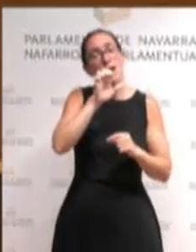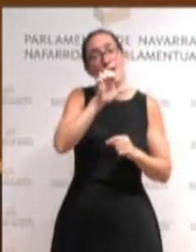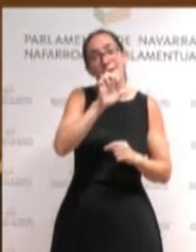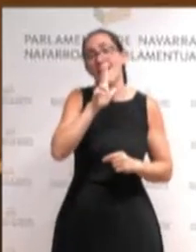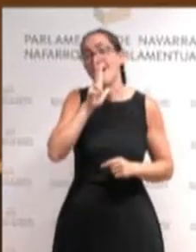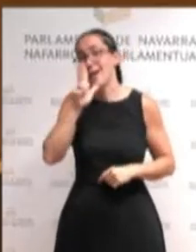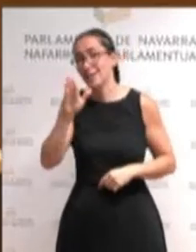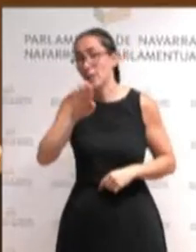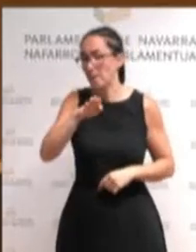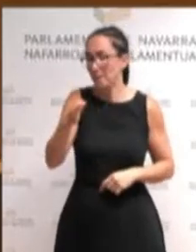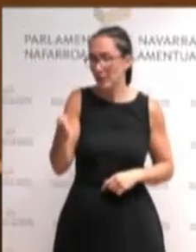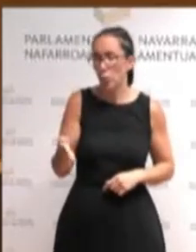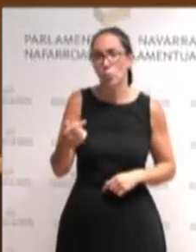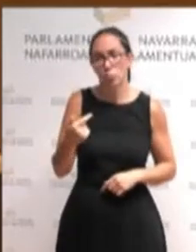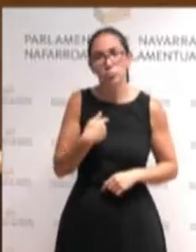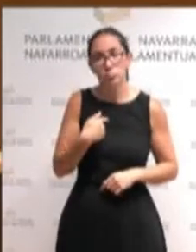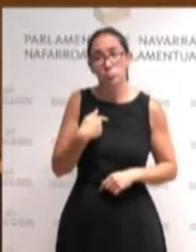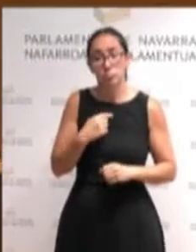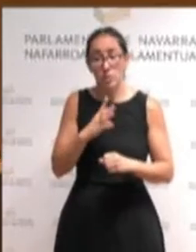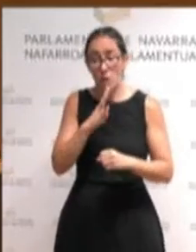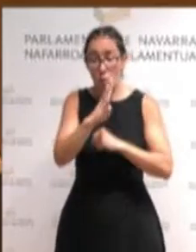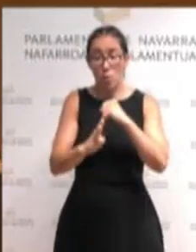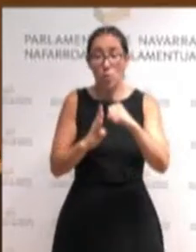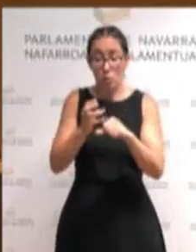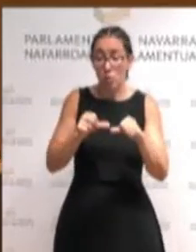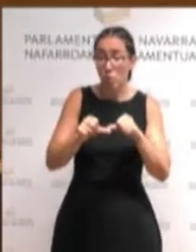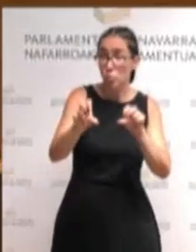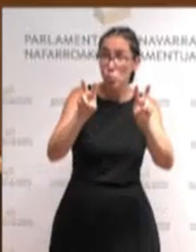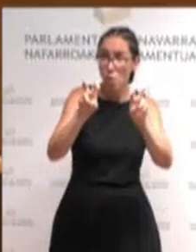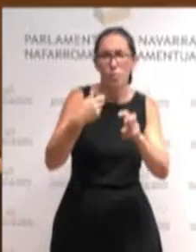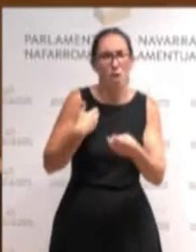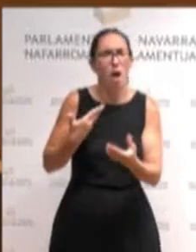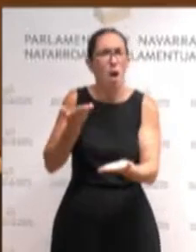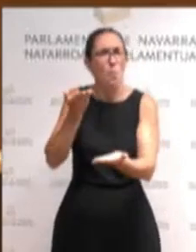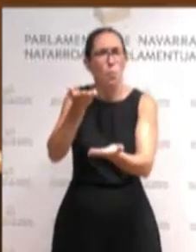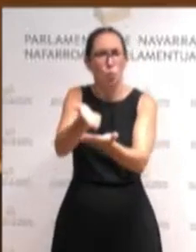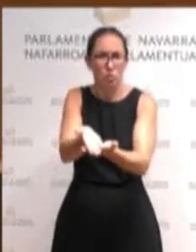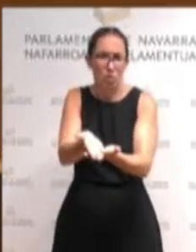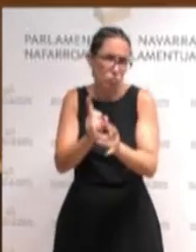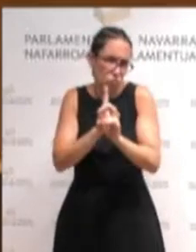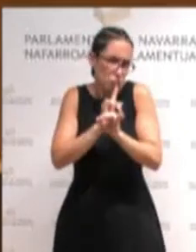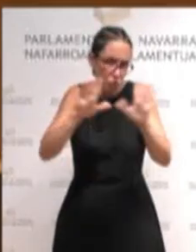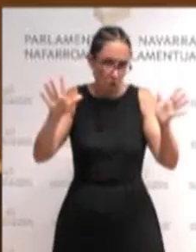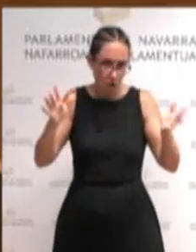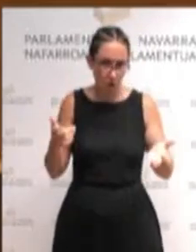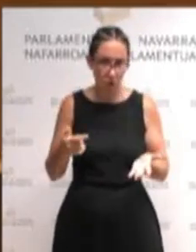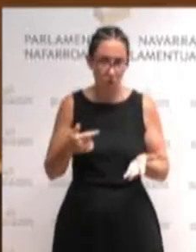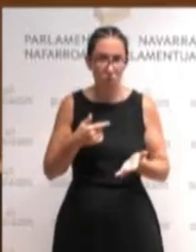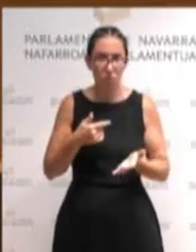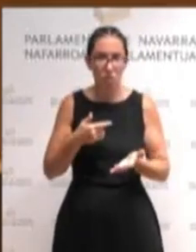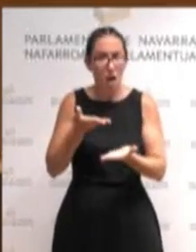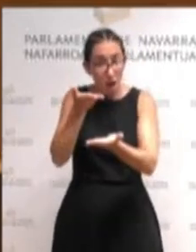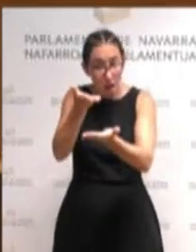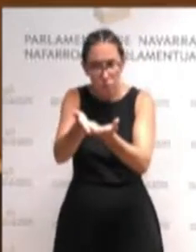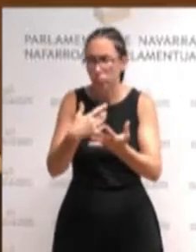ambizio osos eta inolako errenuntzearik eginga